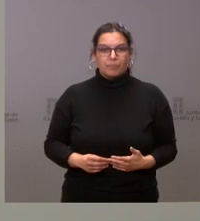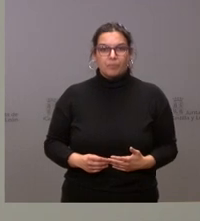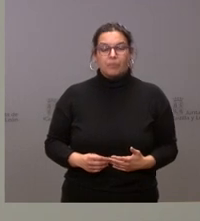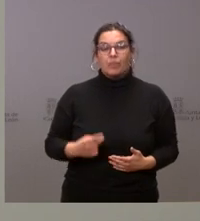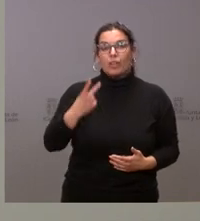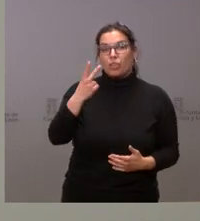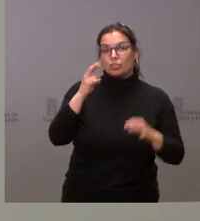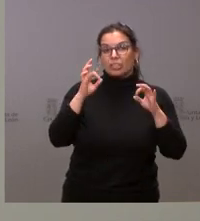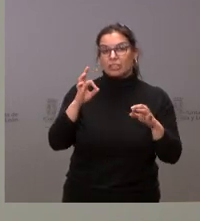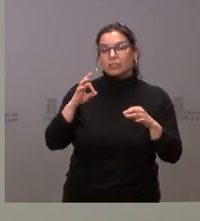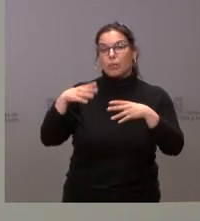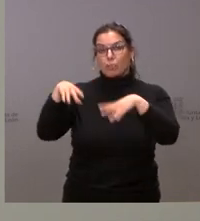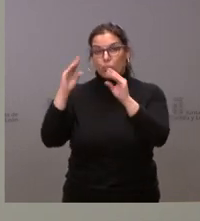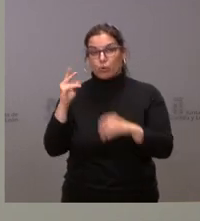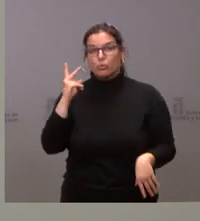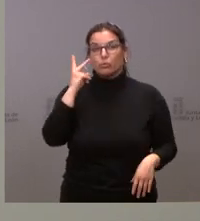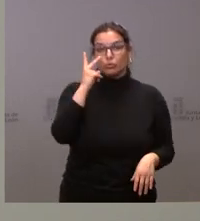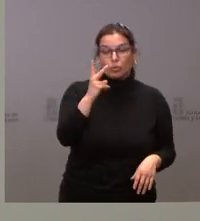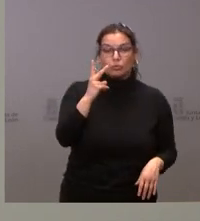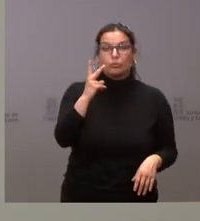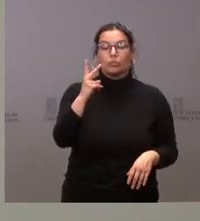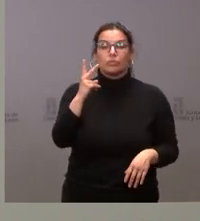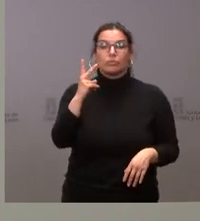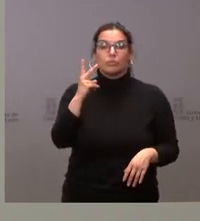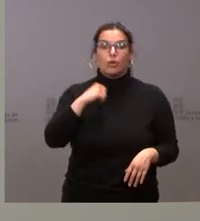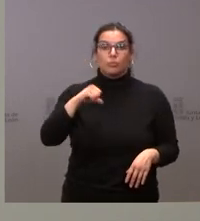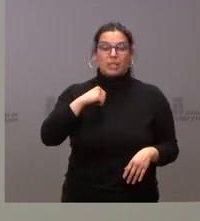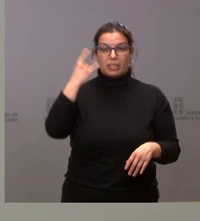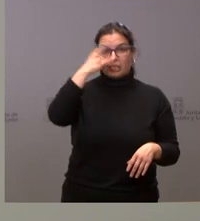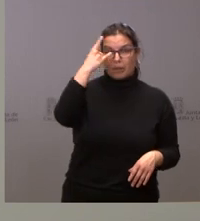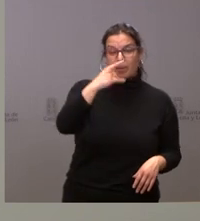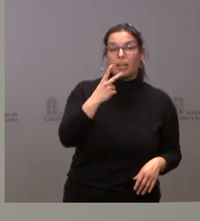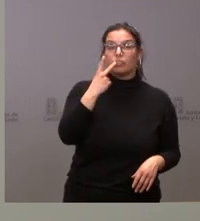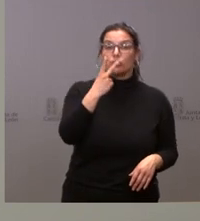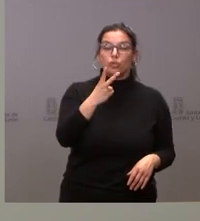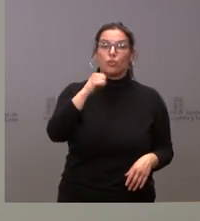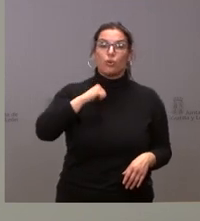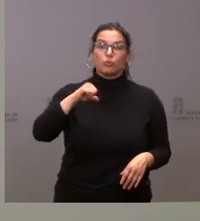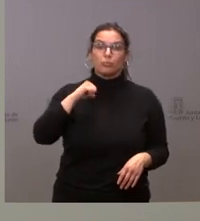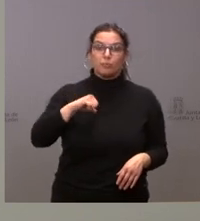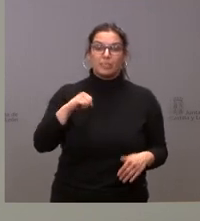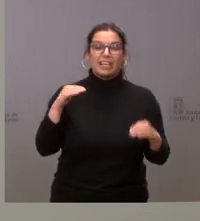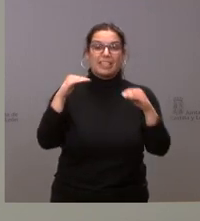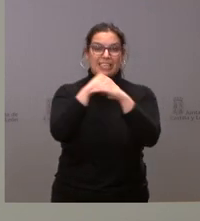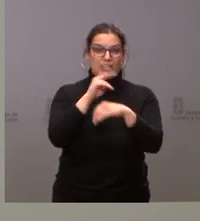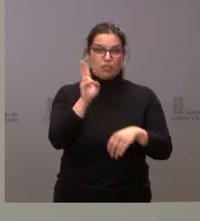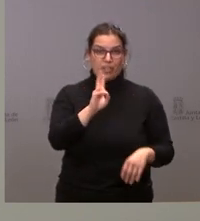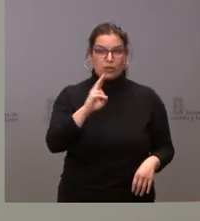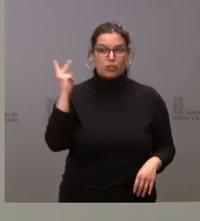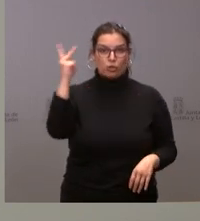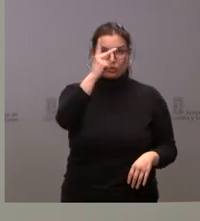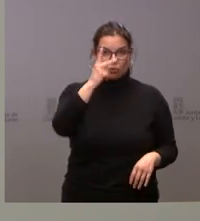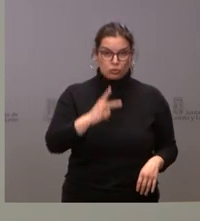Asistencial de Burgos, dos son en el Complejo Asistencial de Salamanca y dos son en el Hospital Clínico de Valladolid.